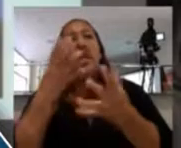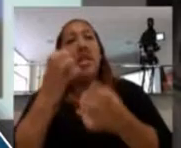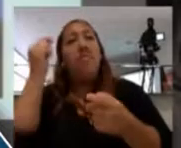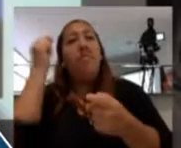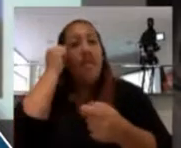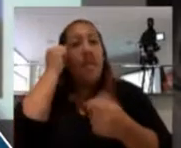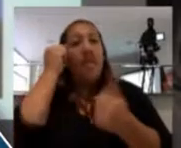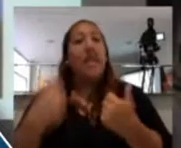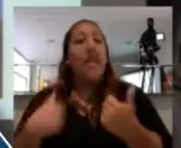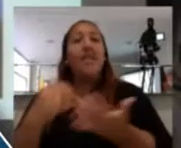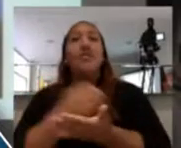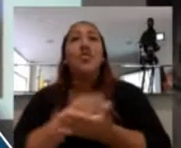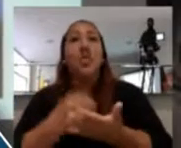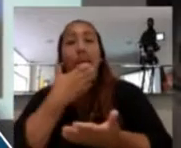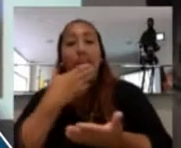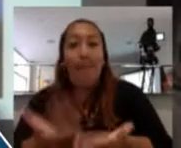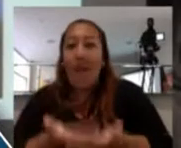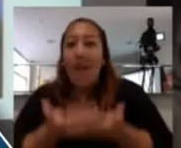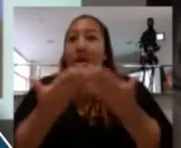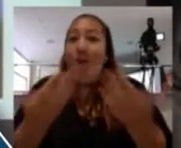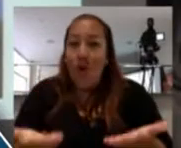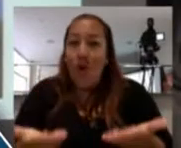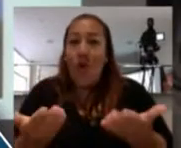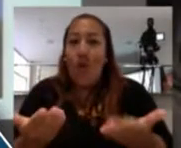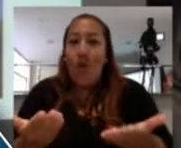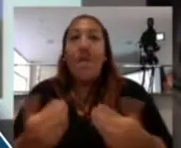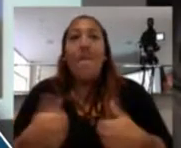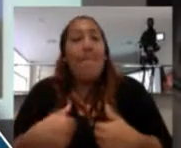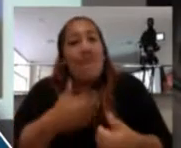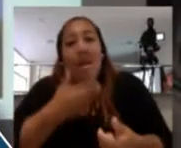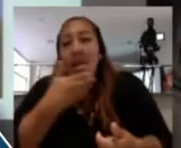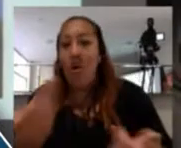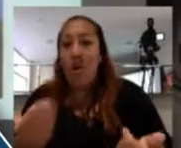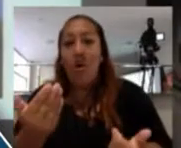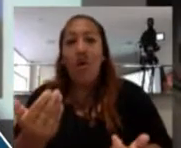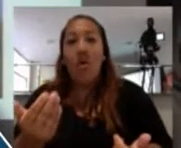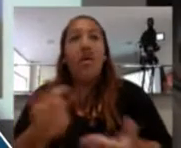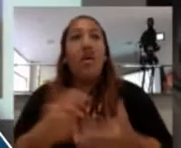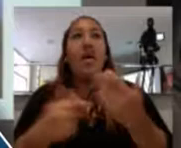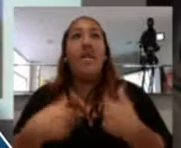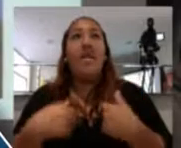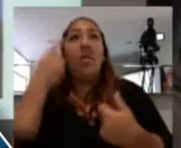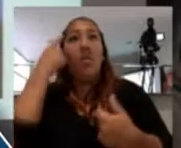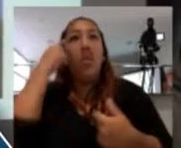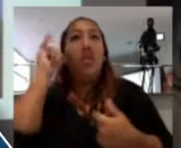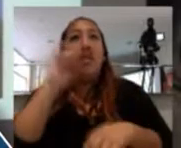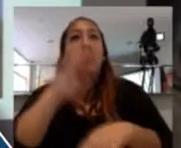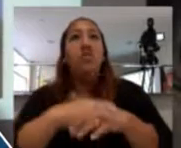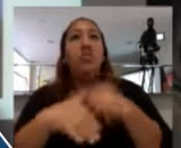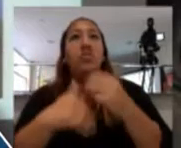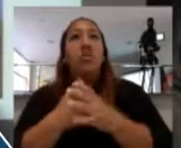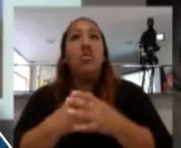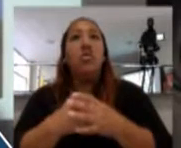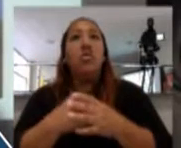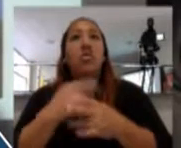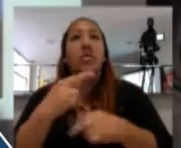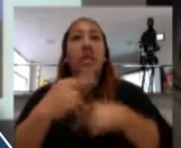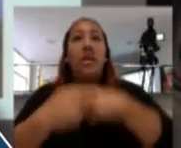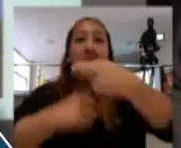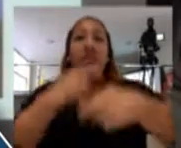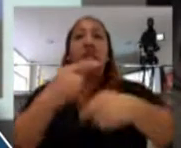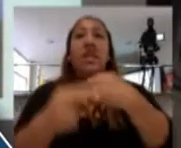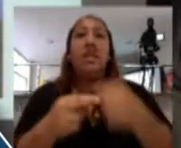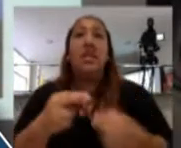en tener ciudades sostenibles, ciudades que tengan una capacidad sobre todo de resiliencia.